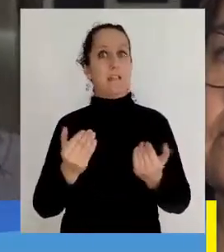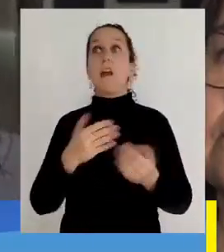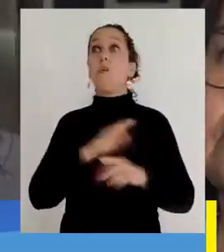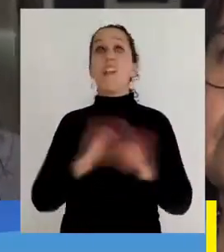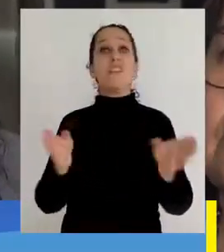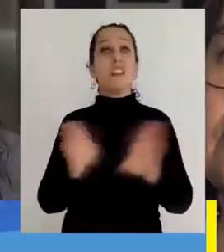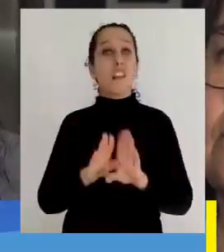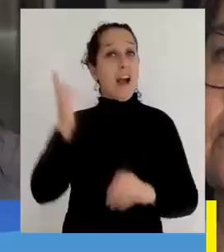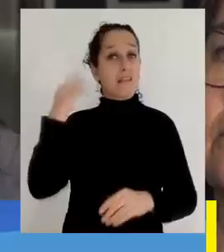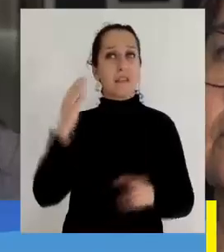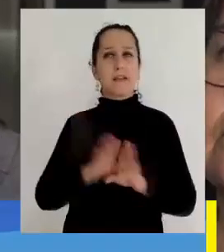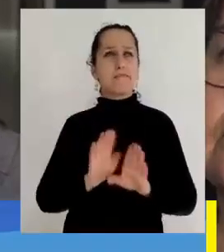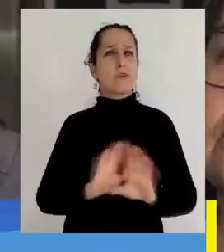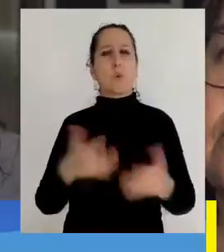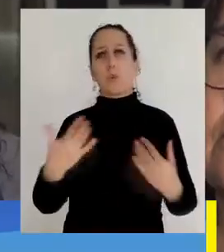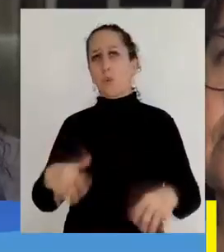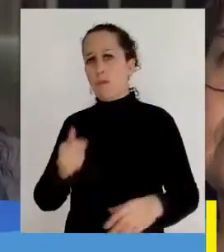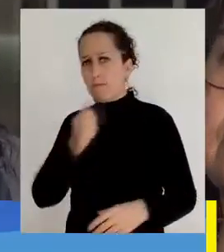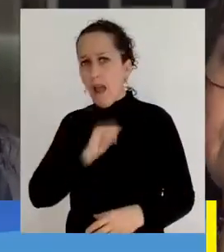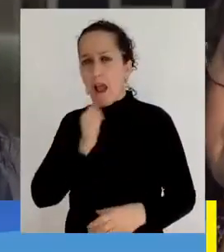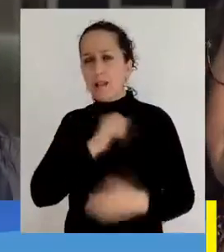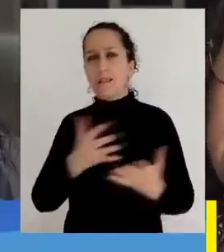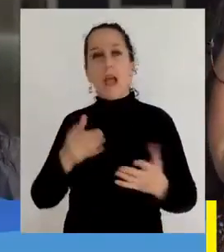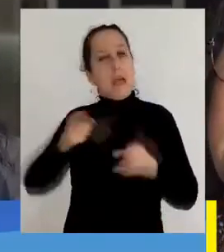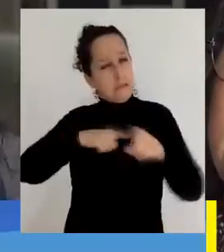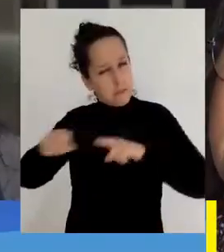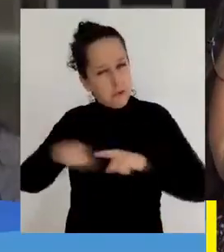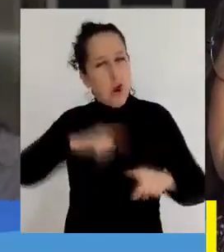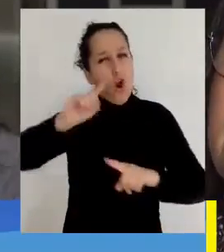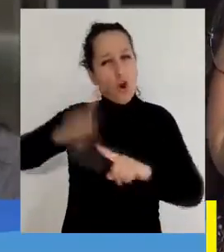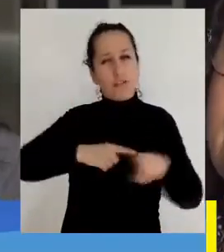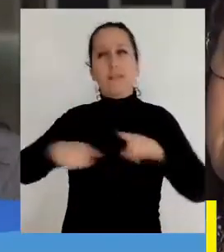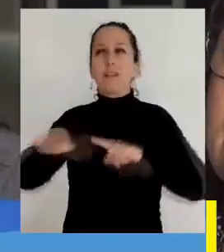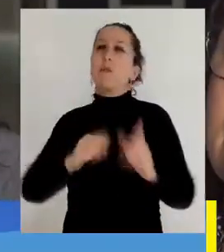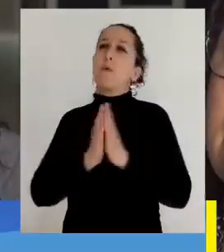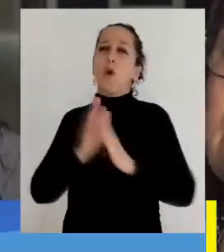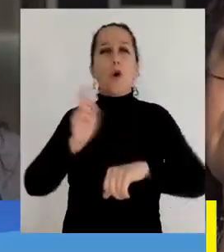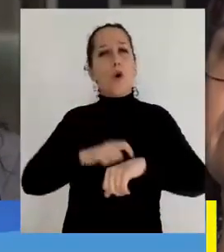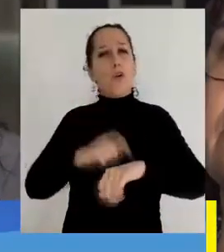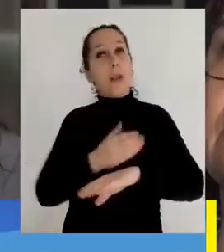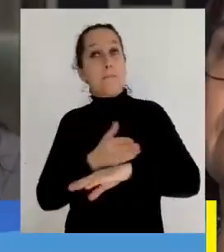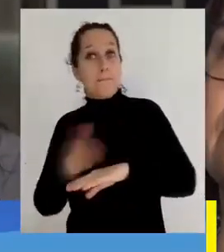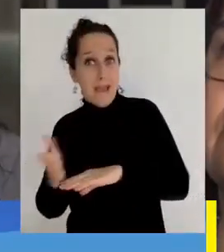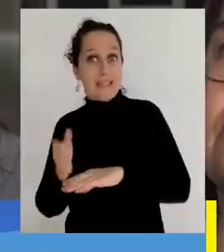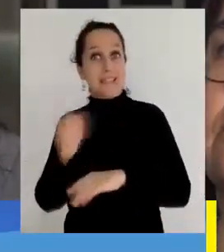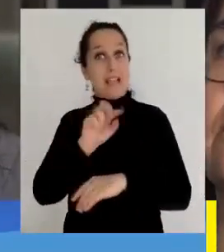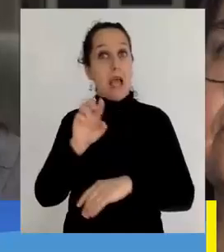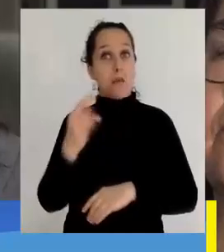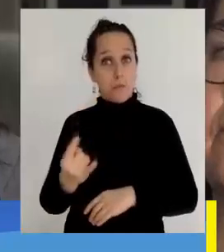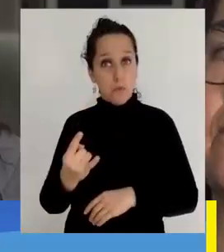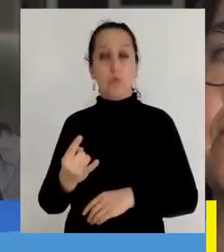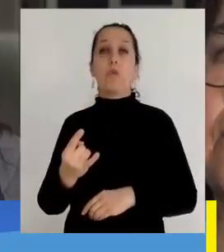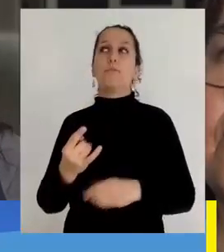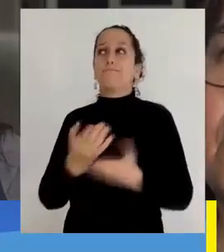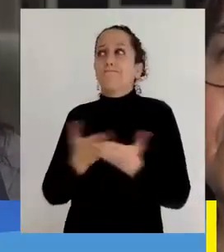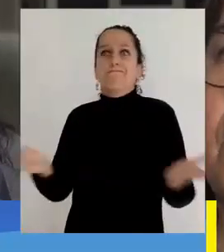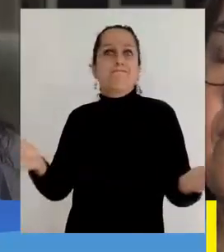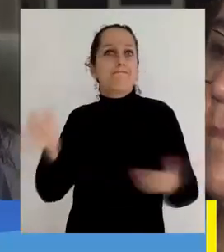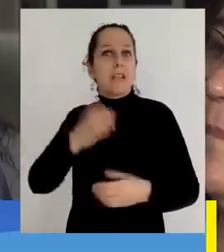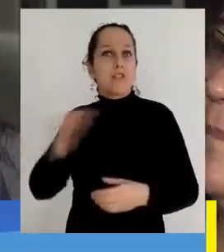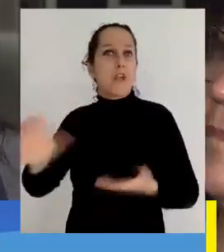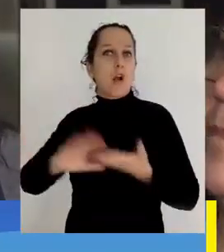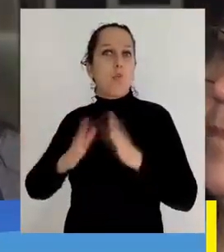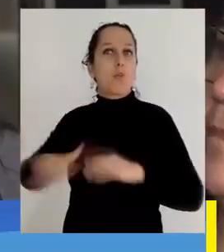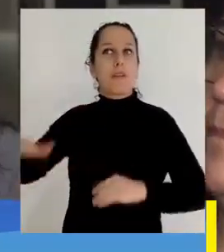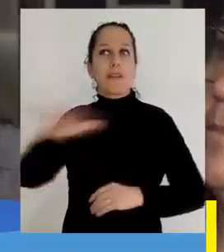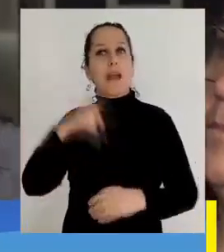necesidad después que no lo tuvimos. Entonces, como ahora nuevamente se gestionó para que volvamos a hacer uso de ese, para la